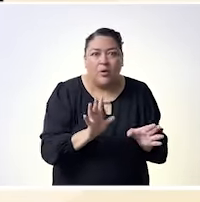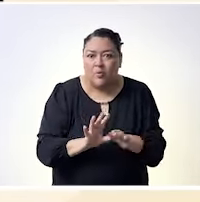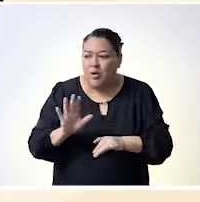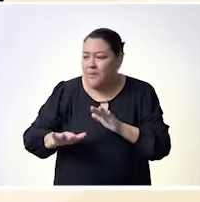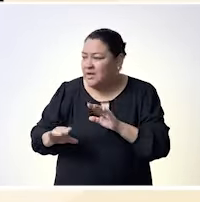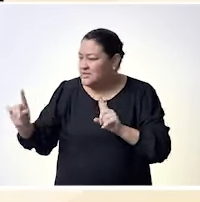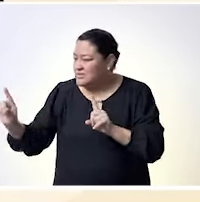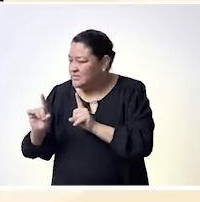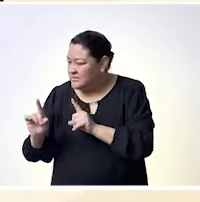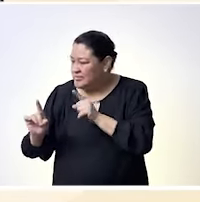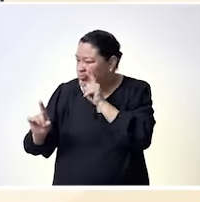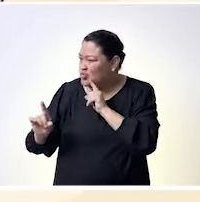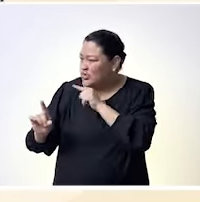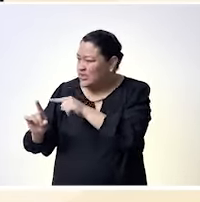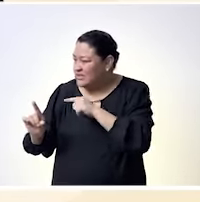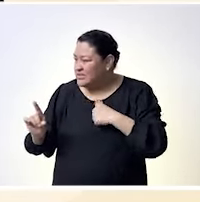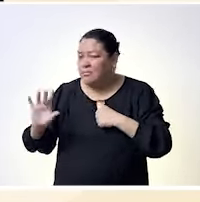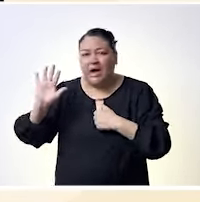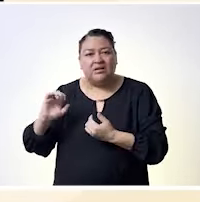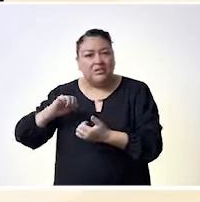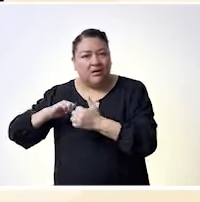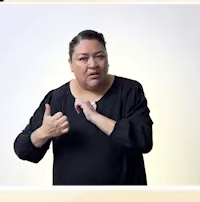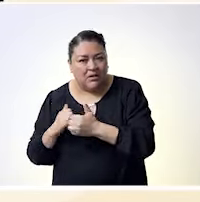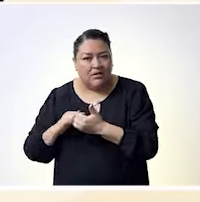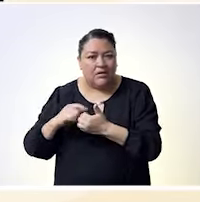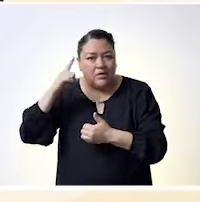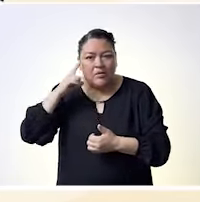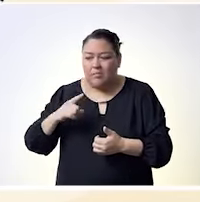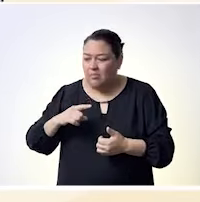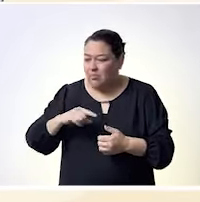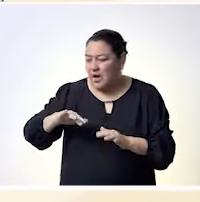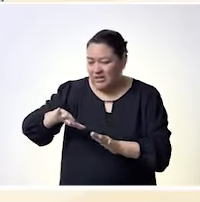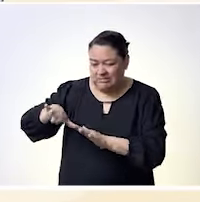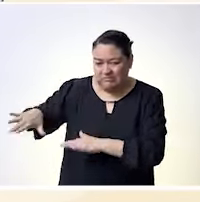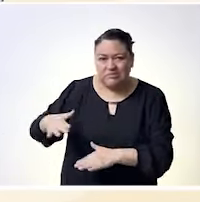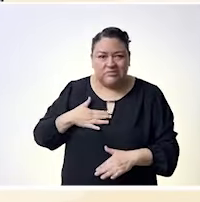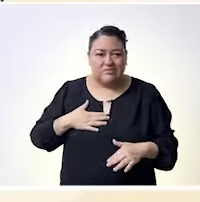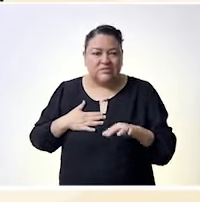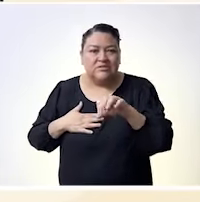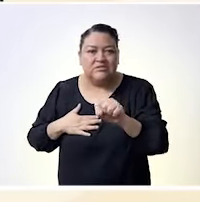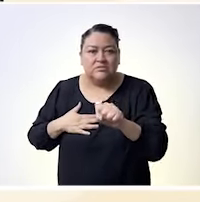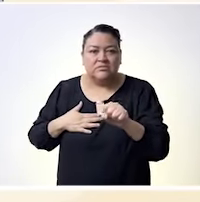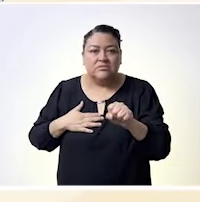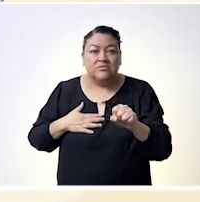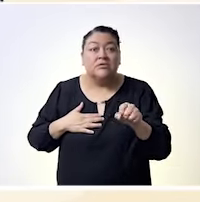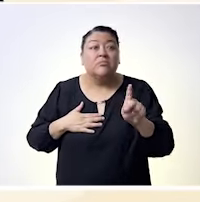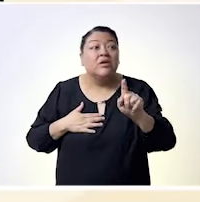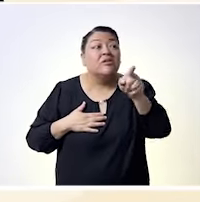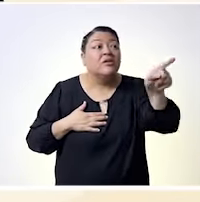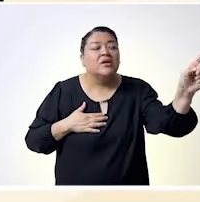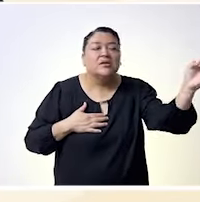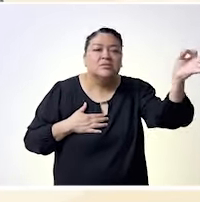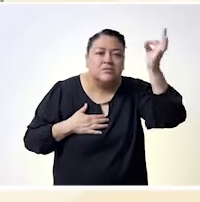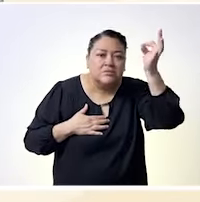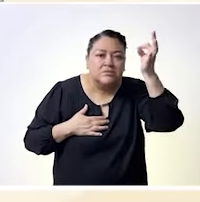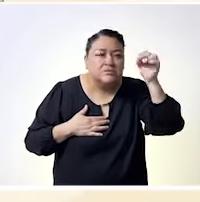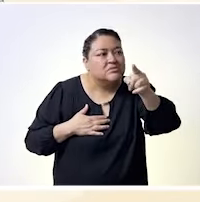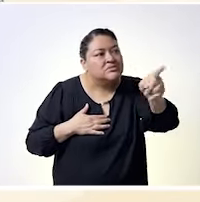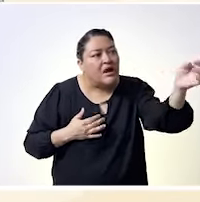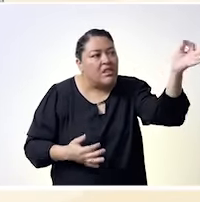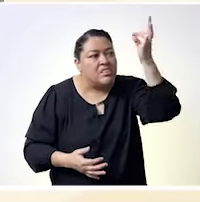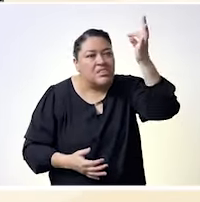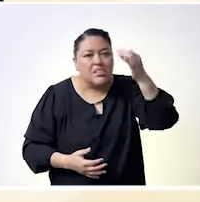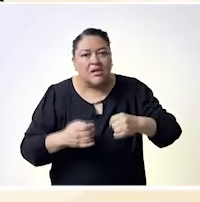que amoroso y que bello desde una elección y si elige el cuidado que hermoso y que bello que sea una elección pero creo que esto es lo